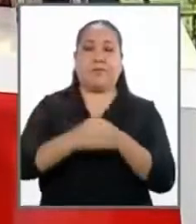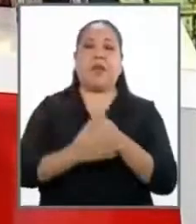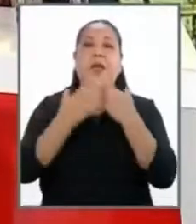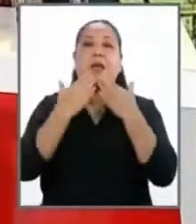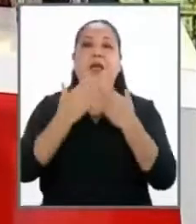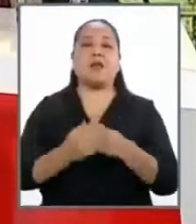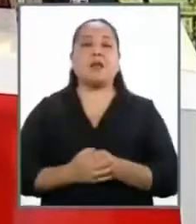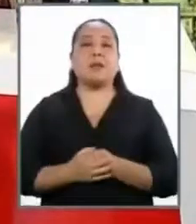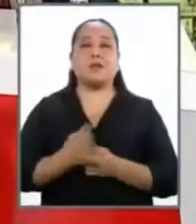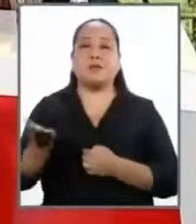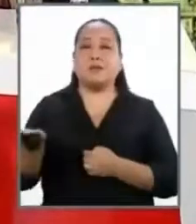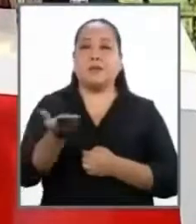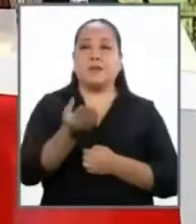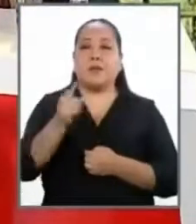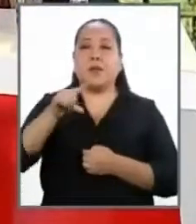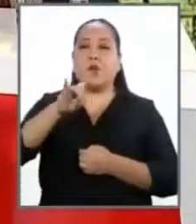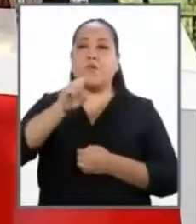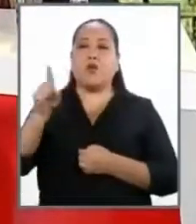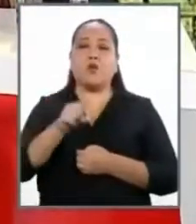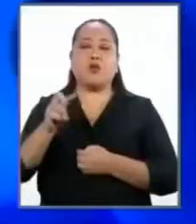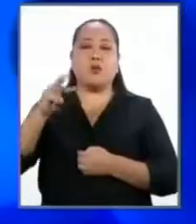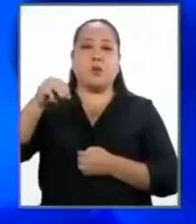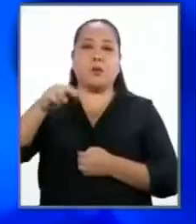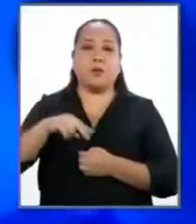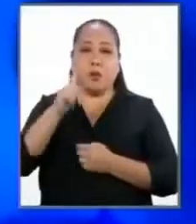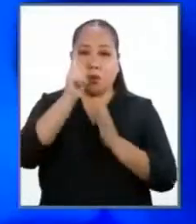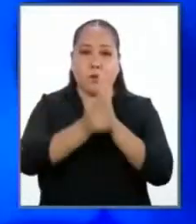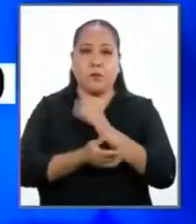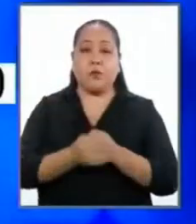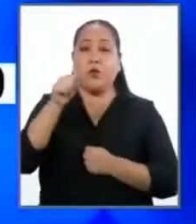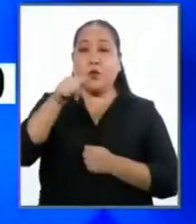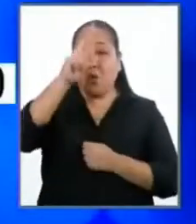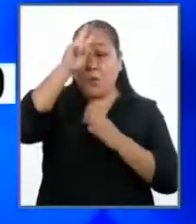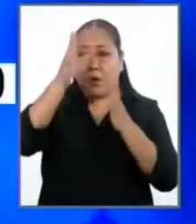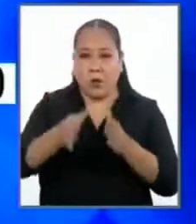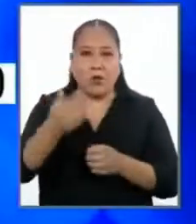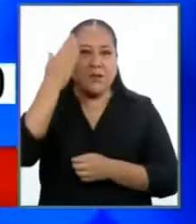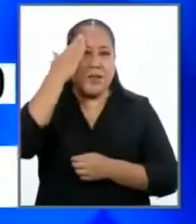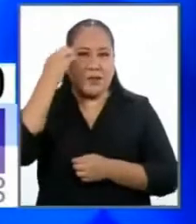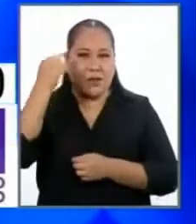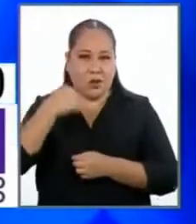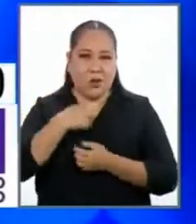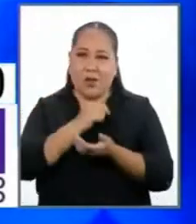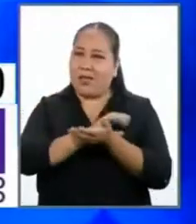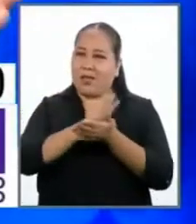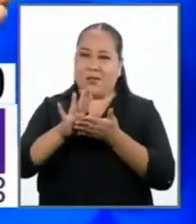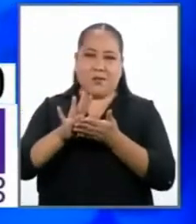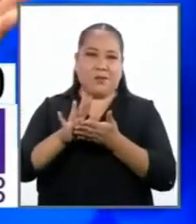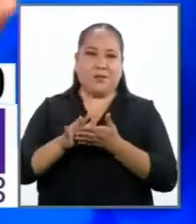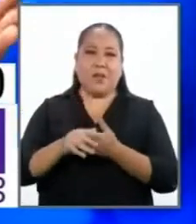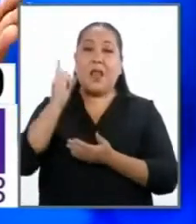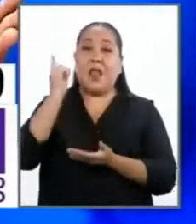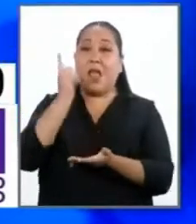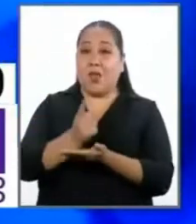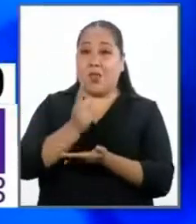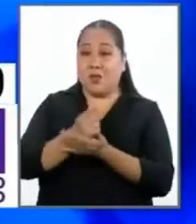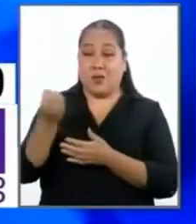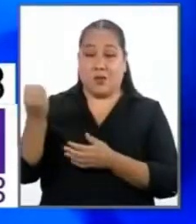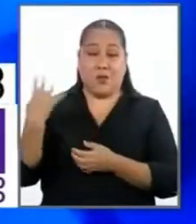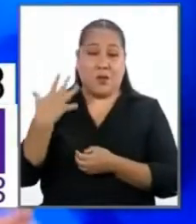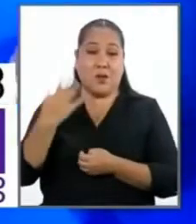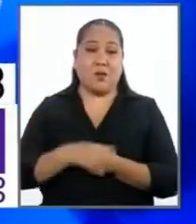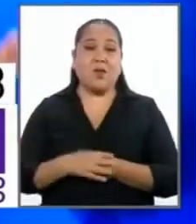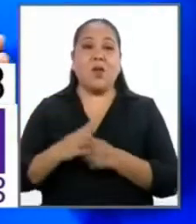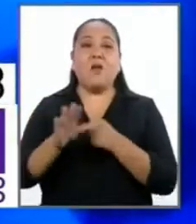gracias. El turno para el señor Guzmán. Un minuto. Tú peruanos sabes que yo estoy limpio. La denuncia que me hizo un ciudadano